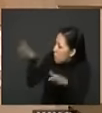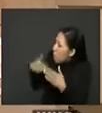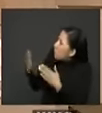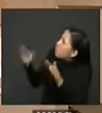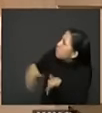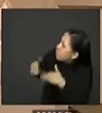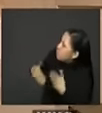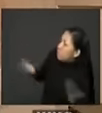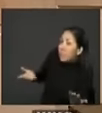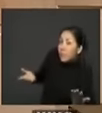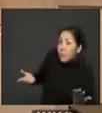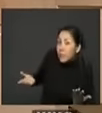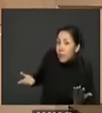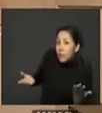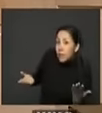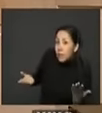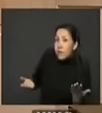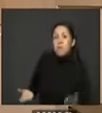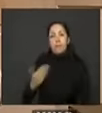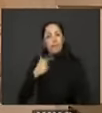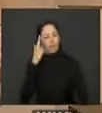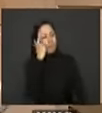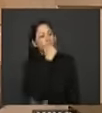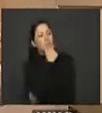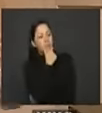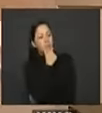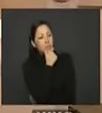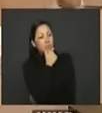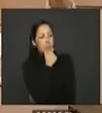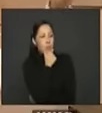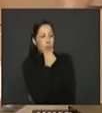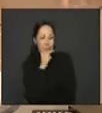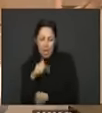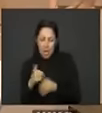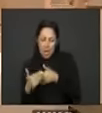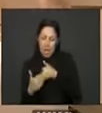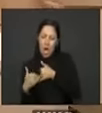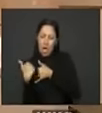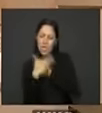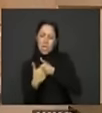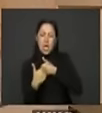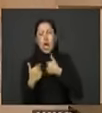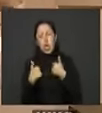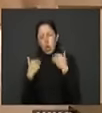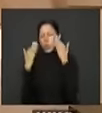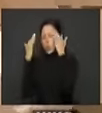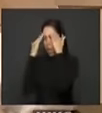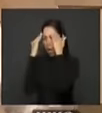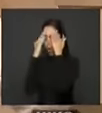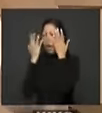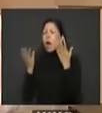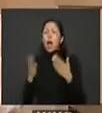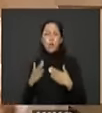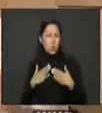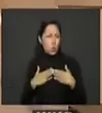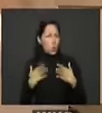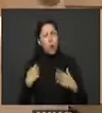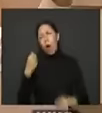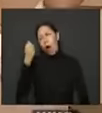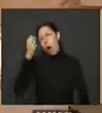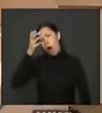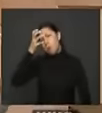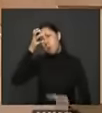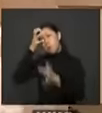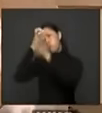todos esos programas cuya filosofía era hay que llevar del centro del centro civilizado del centro ilustrado